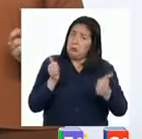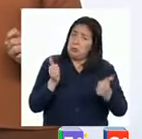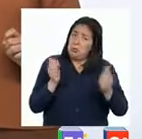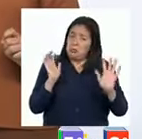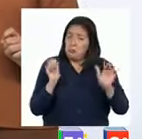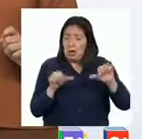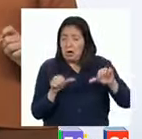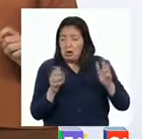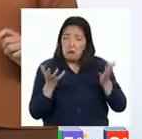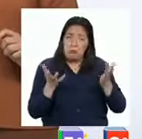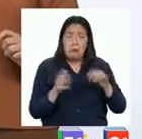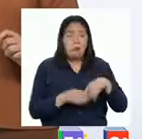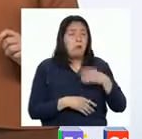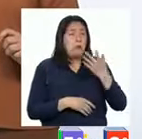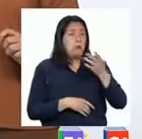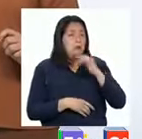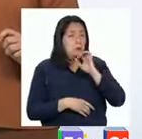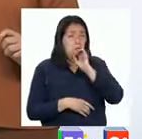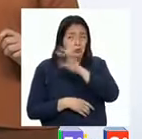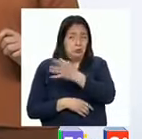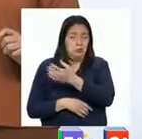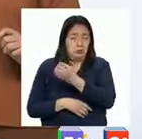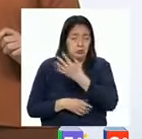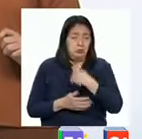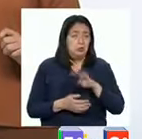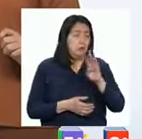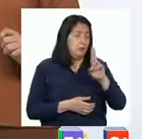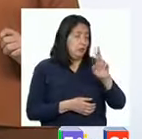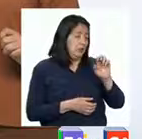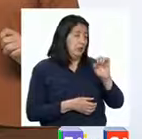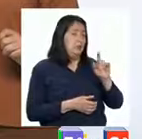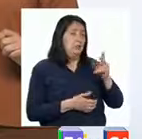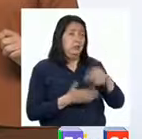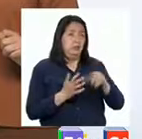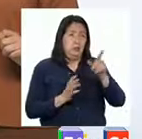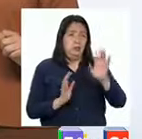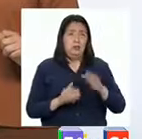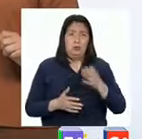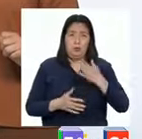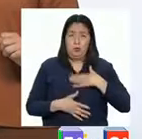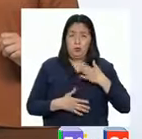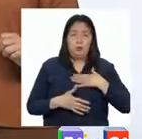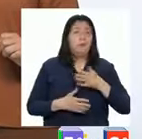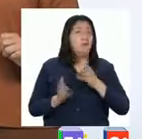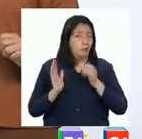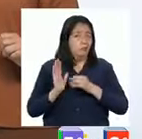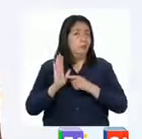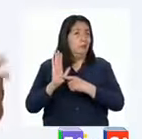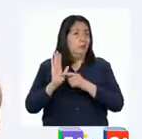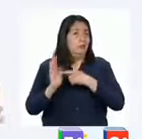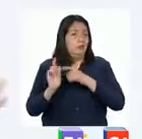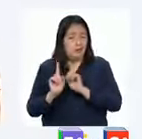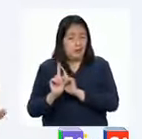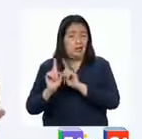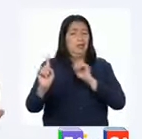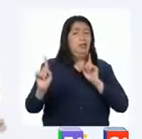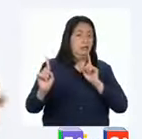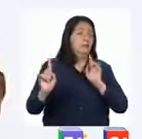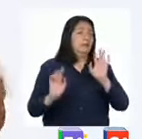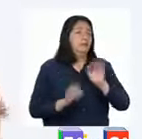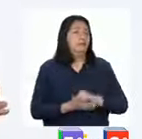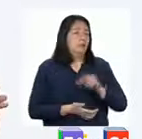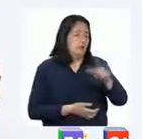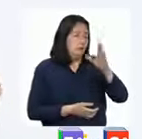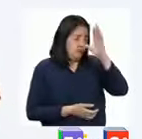bien. Consideré lo que dijo Berit y lo completé. El cuerpo da señales y alejarse. Chicas y